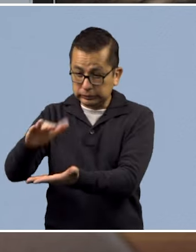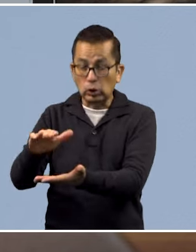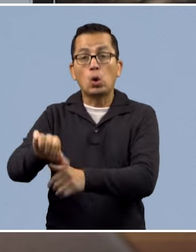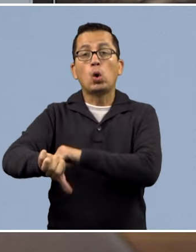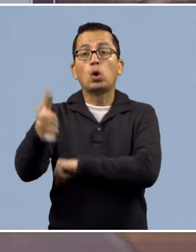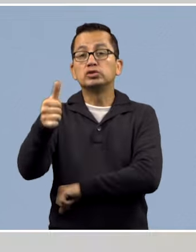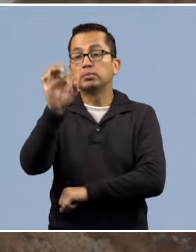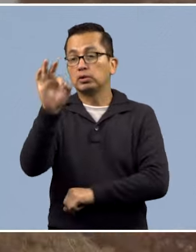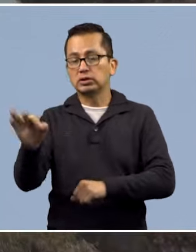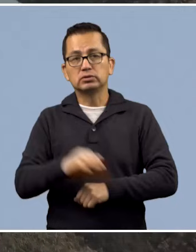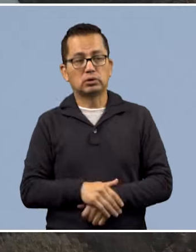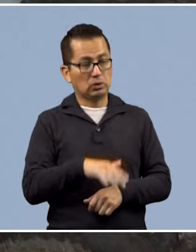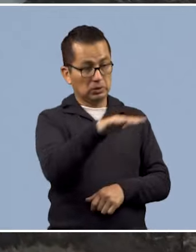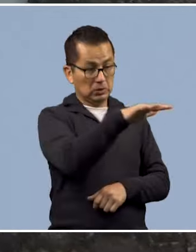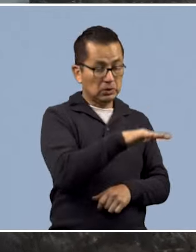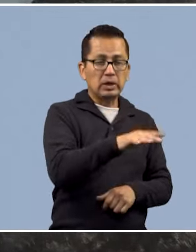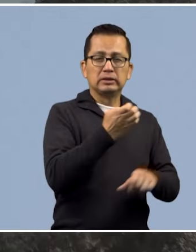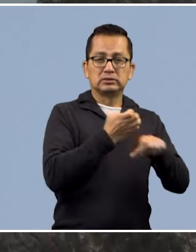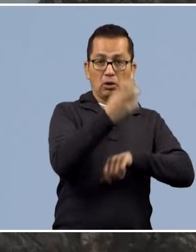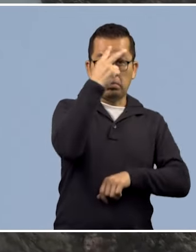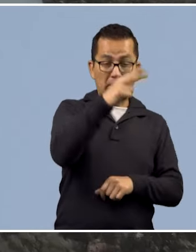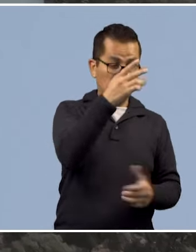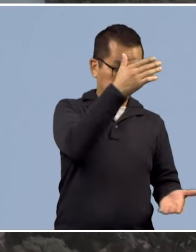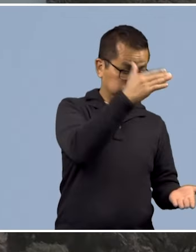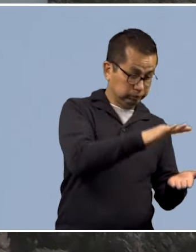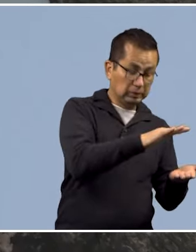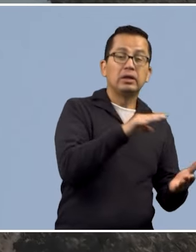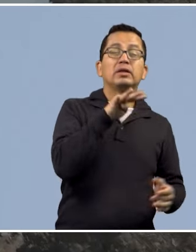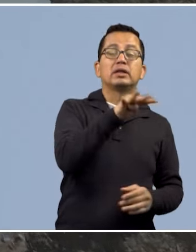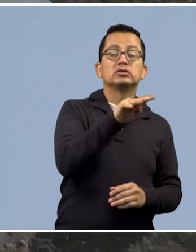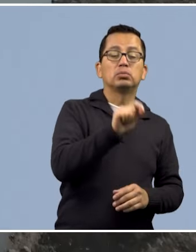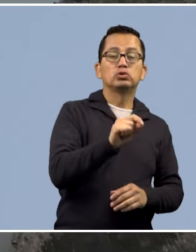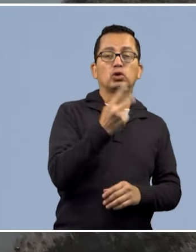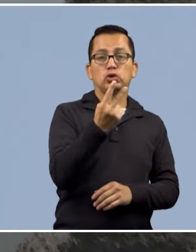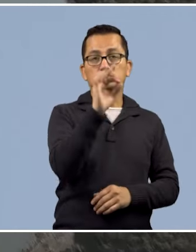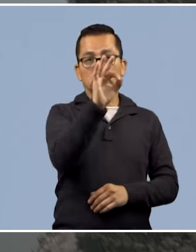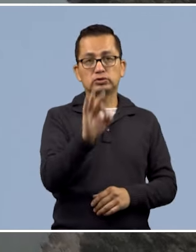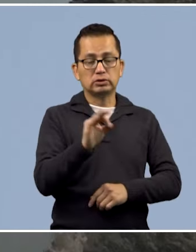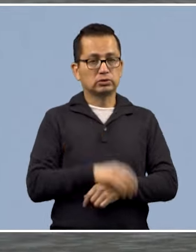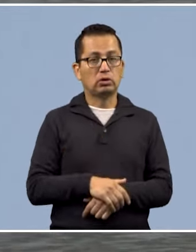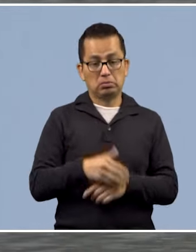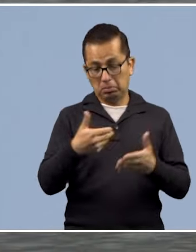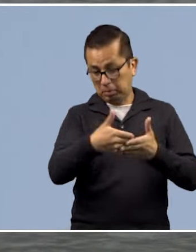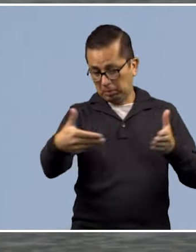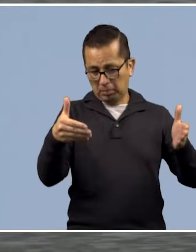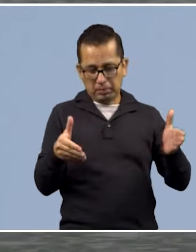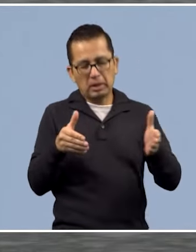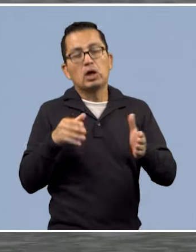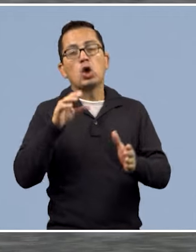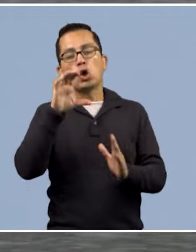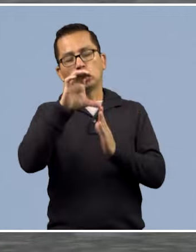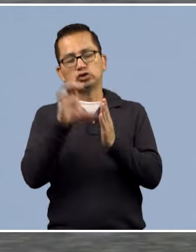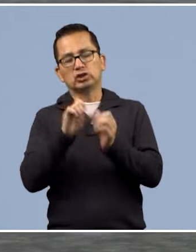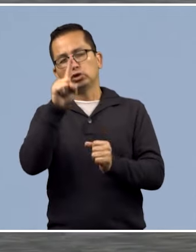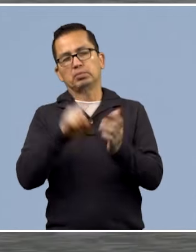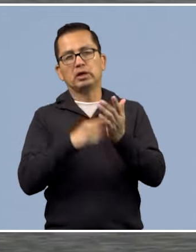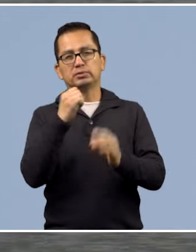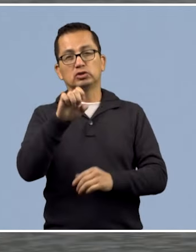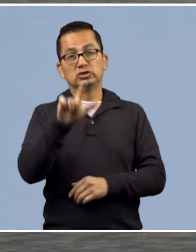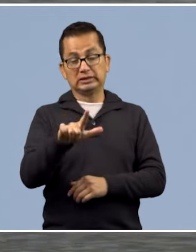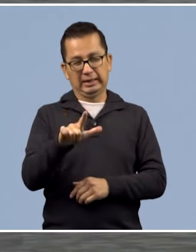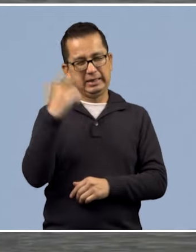11%, El Salto, en el Estado de México, con 19.2%, la presa Constitución de 1917,